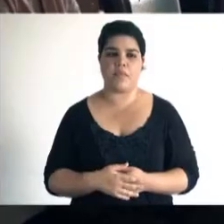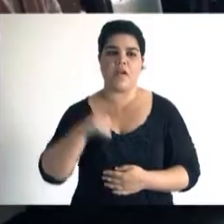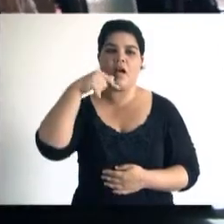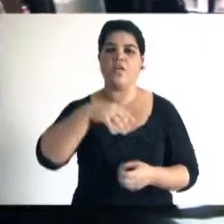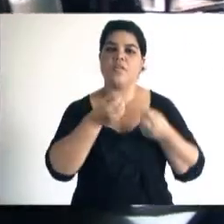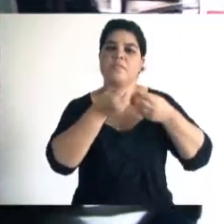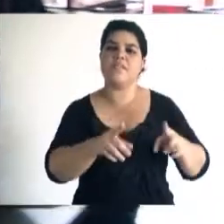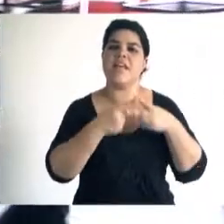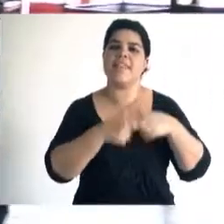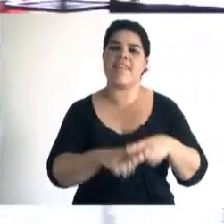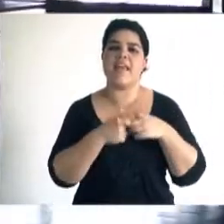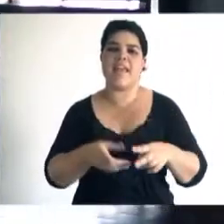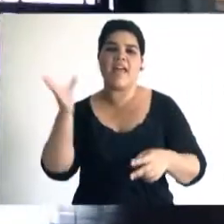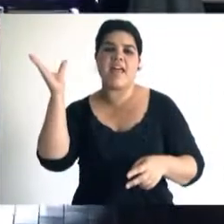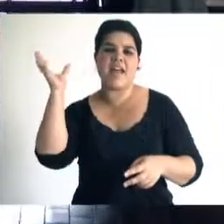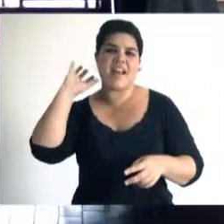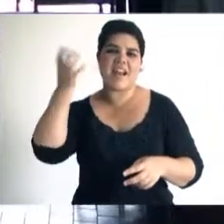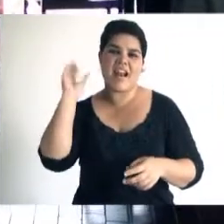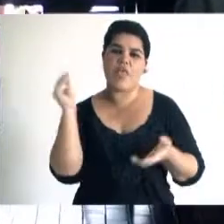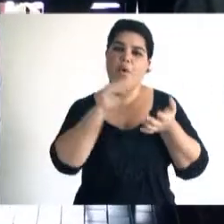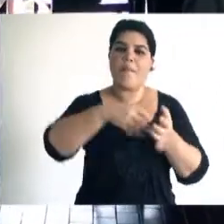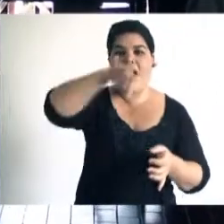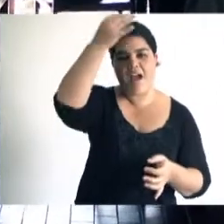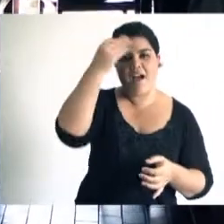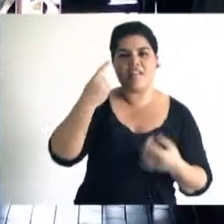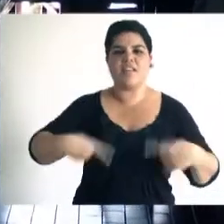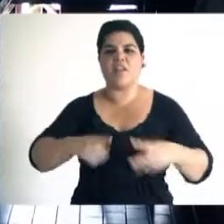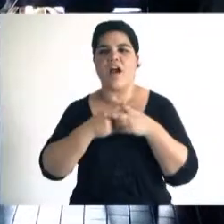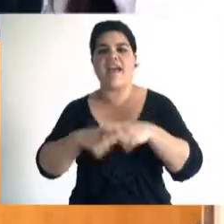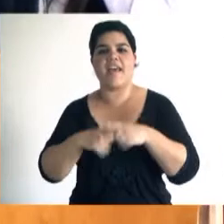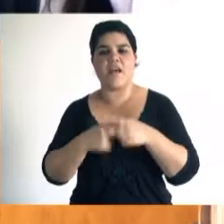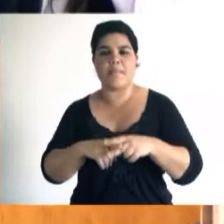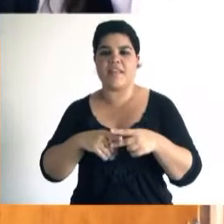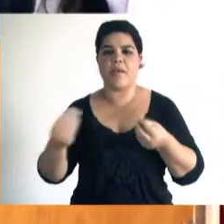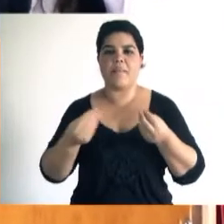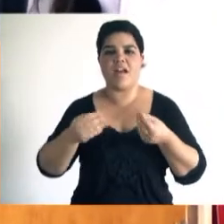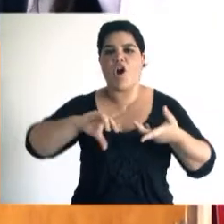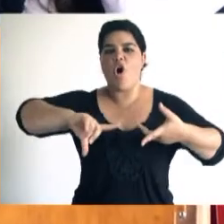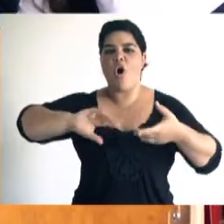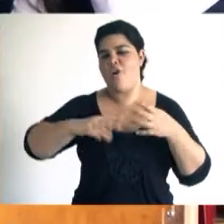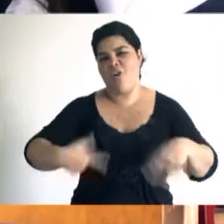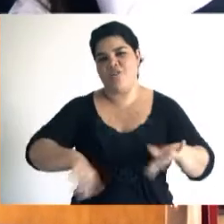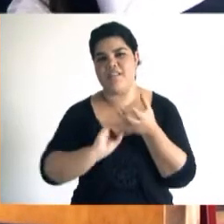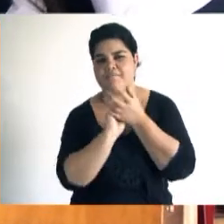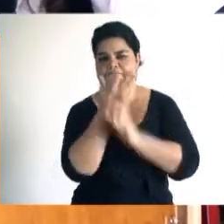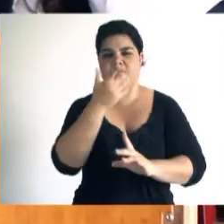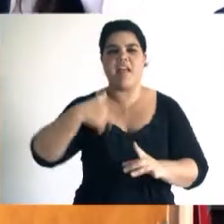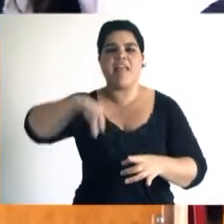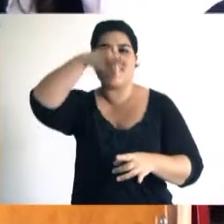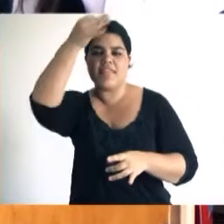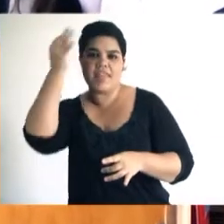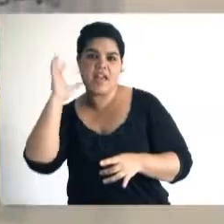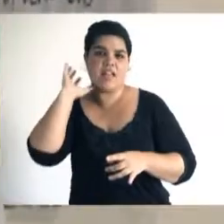Se inició el taller de Radio Arte, que brinda herramientas para realizar una producción creativa a través del